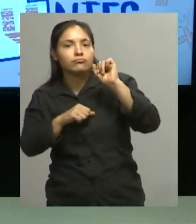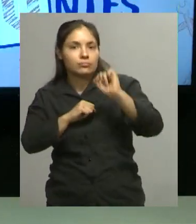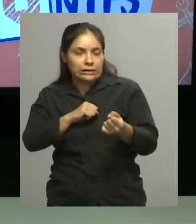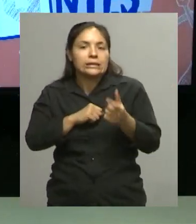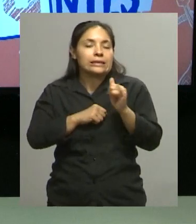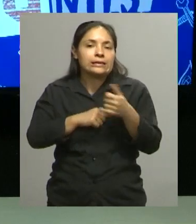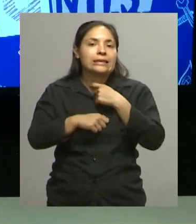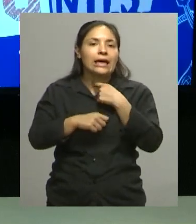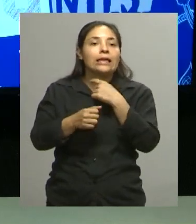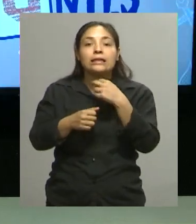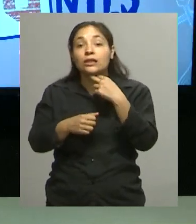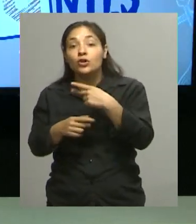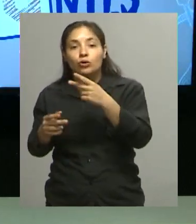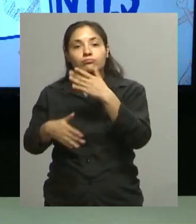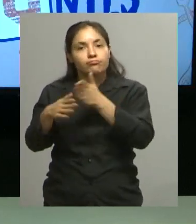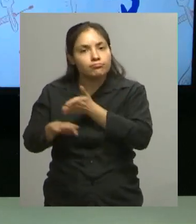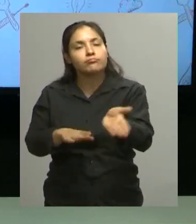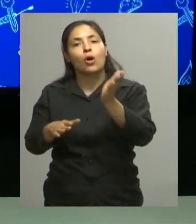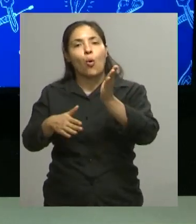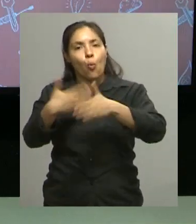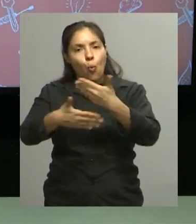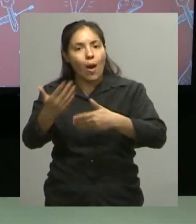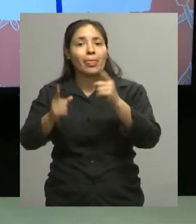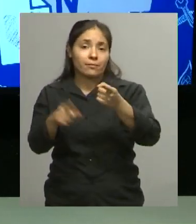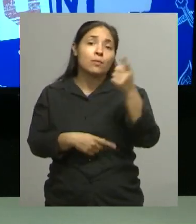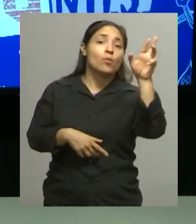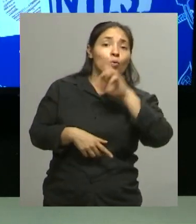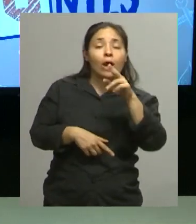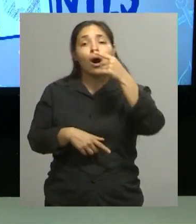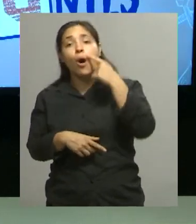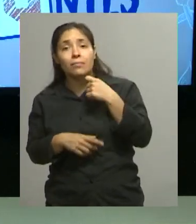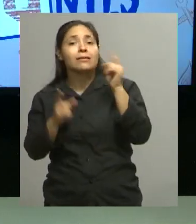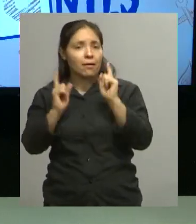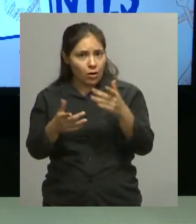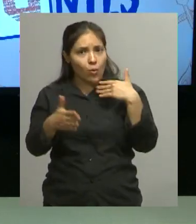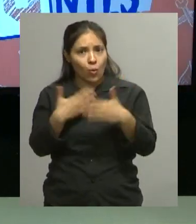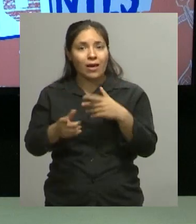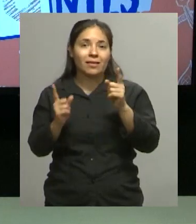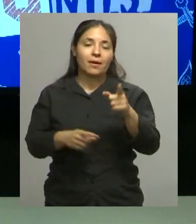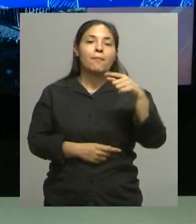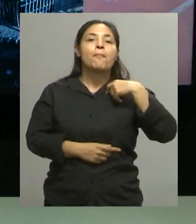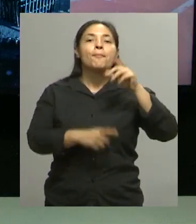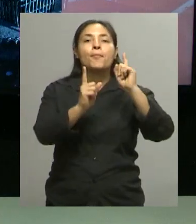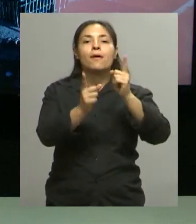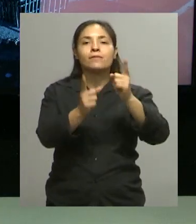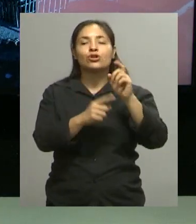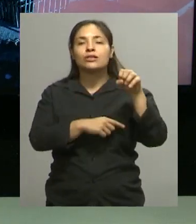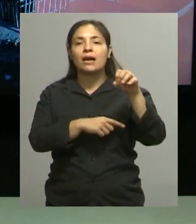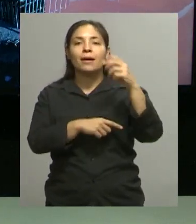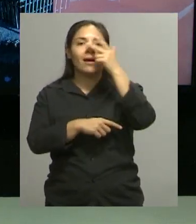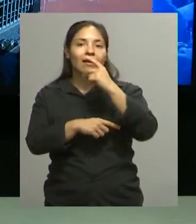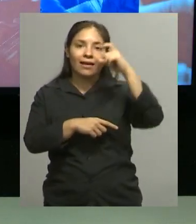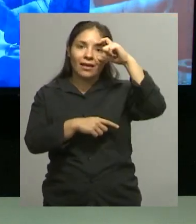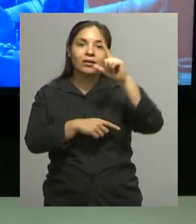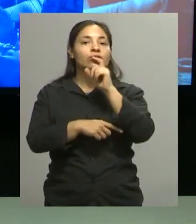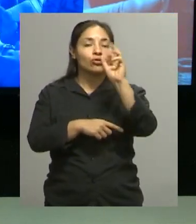Y que tuvieran la posibilidad de jugar mujeres Y también el profesor que se llama Héctor Uno de los valores que trata